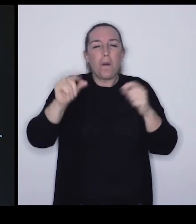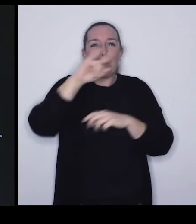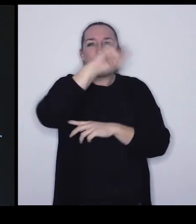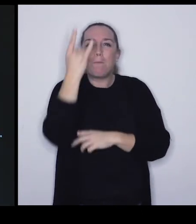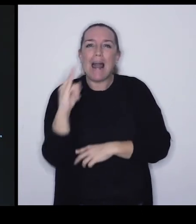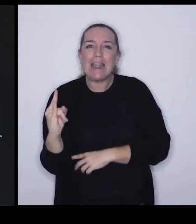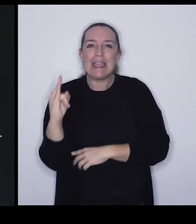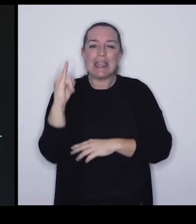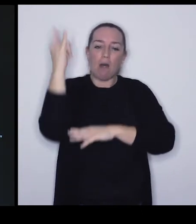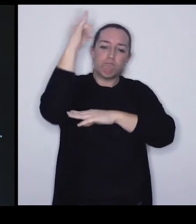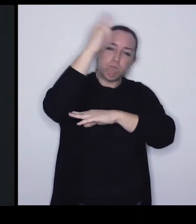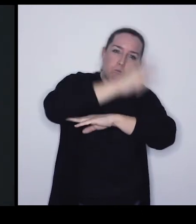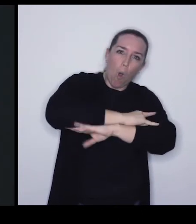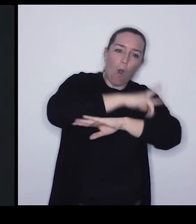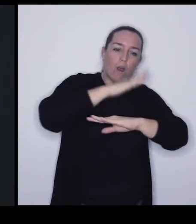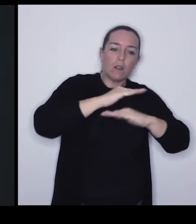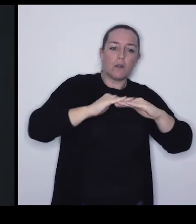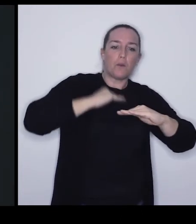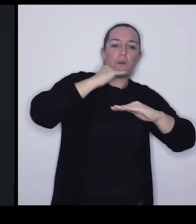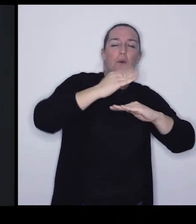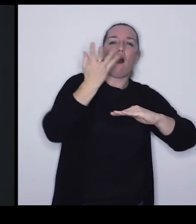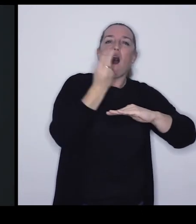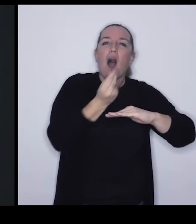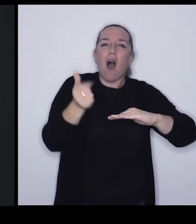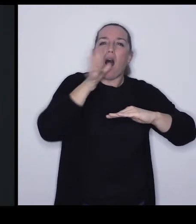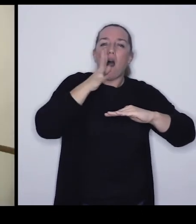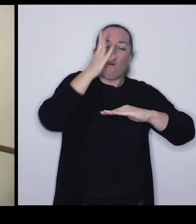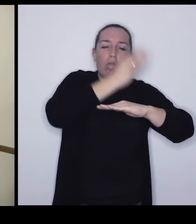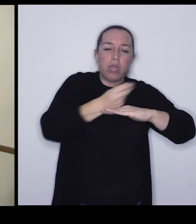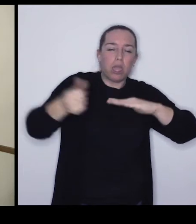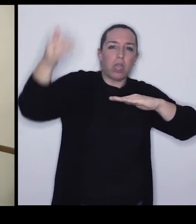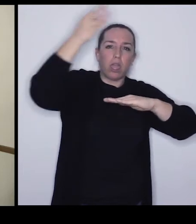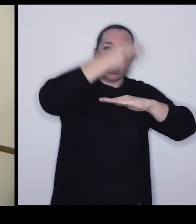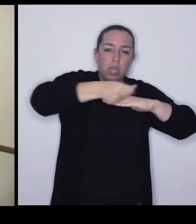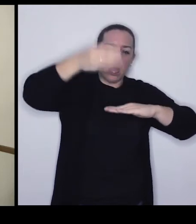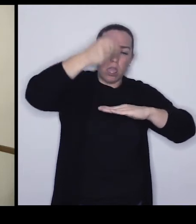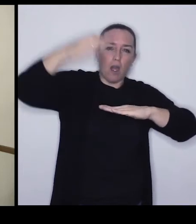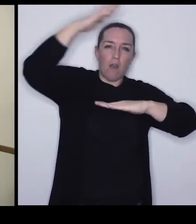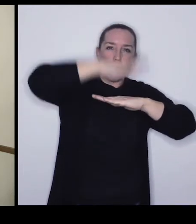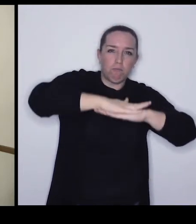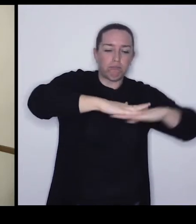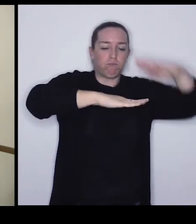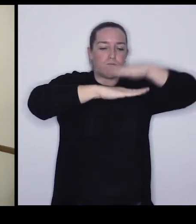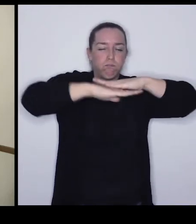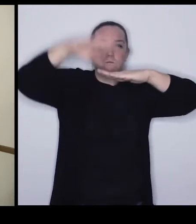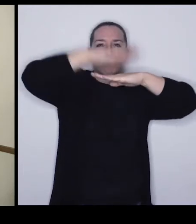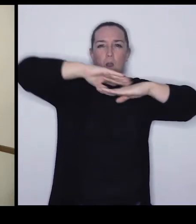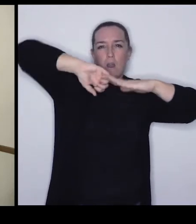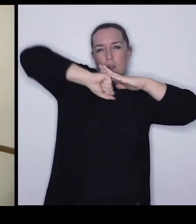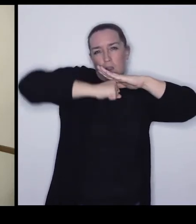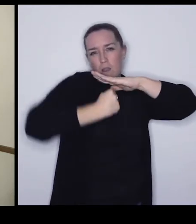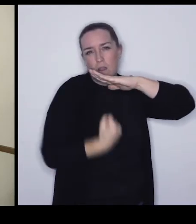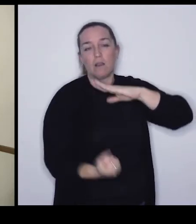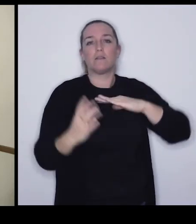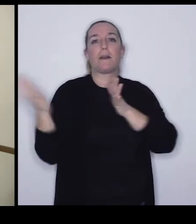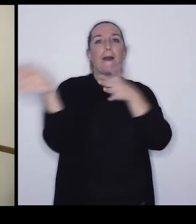zonas pantanosas... ...y que fueron sepultadas por sedimentos... ...y gracias a esa presión durante millones de años... ...y a